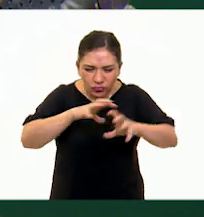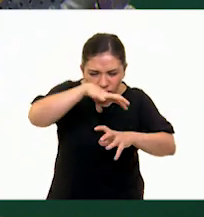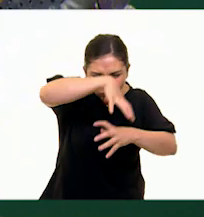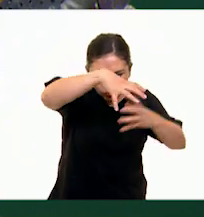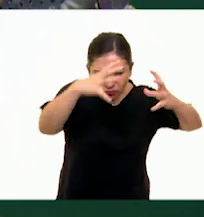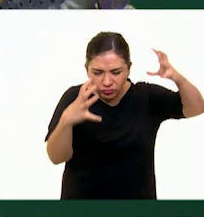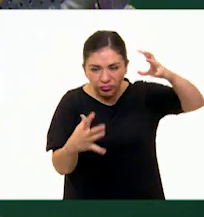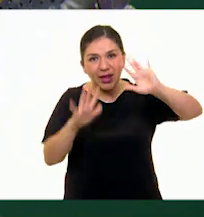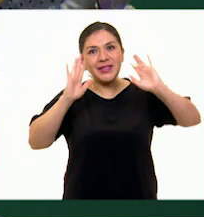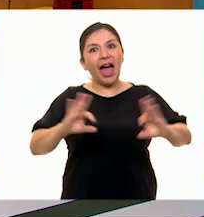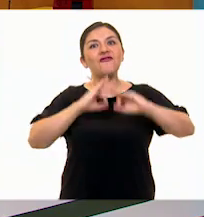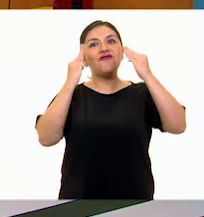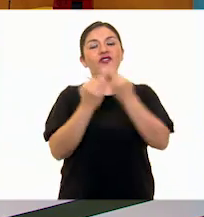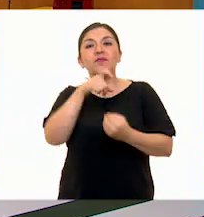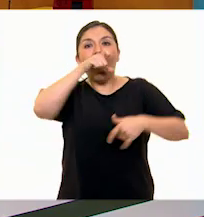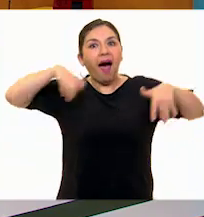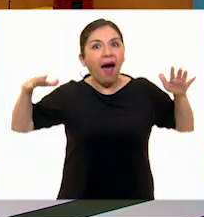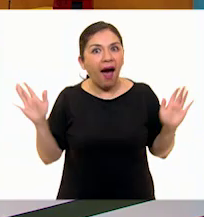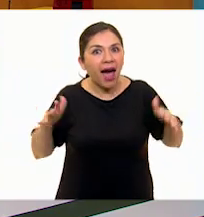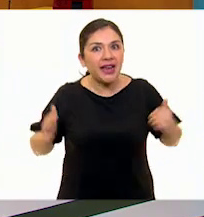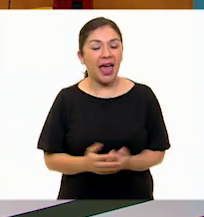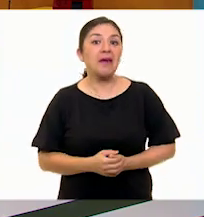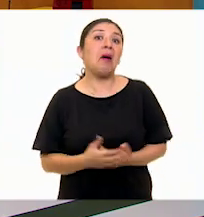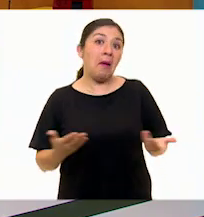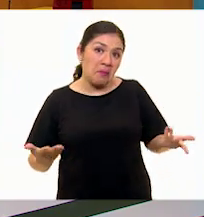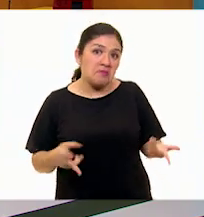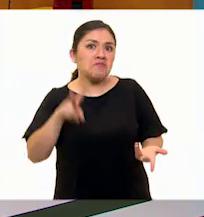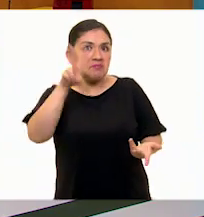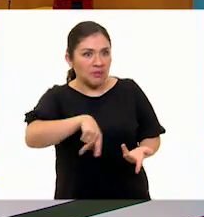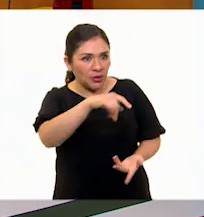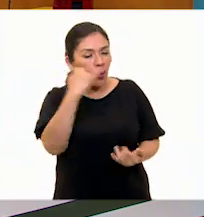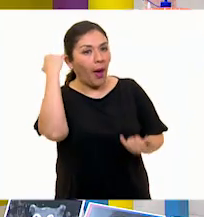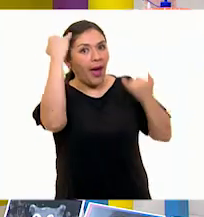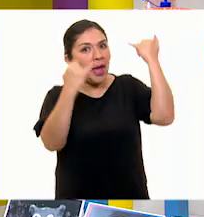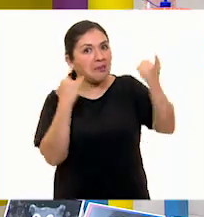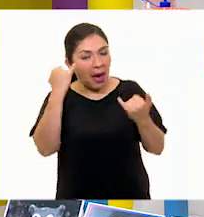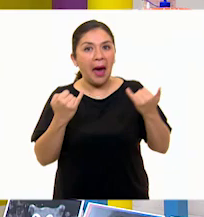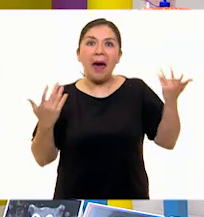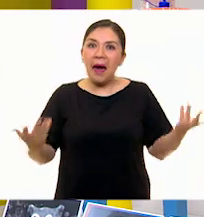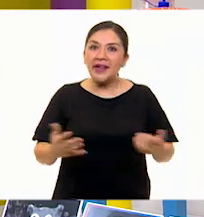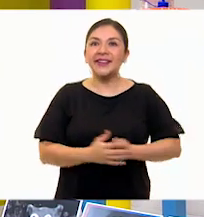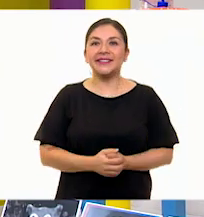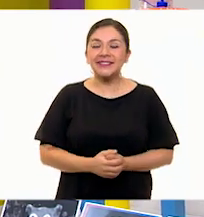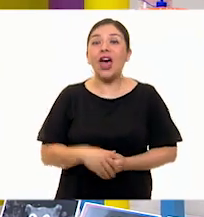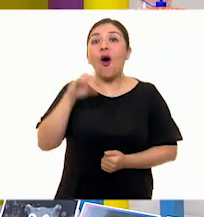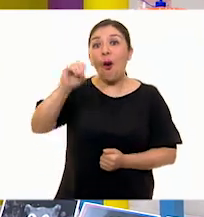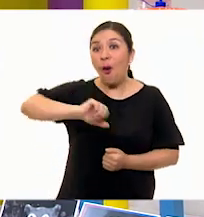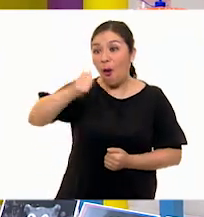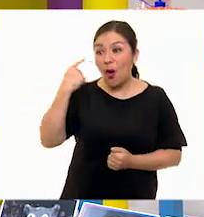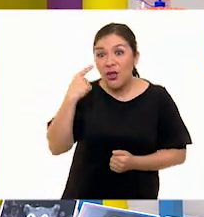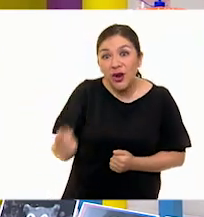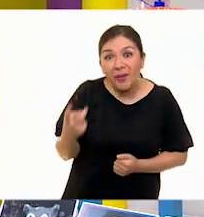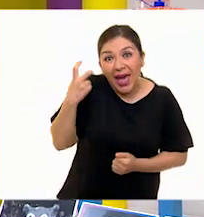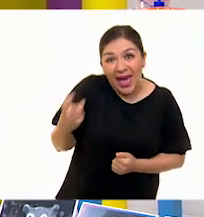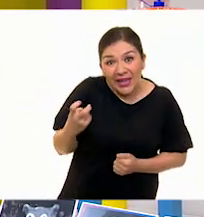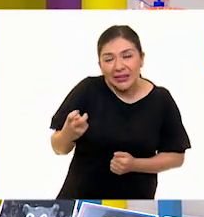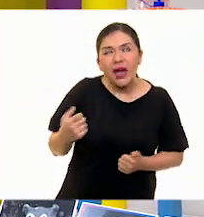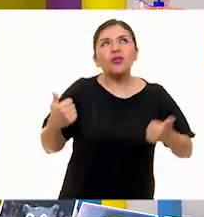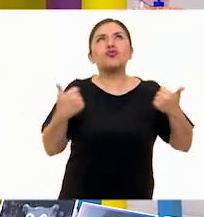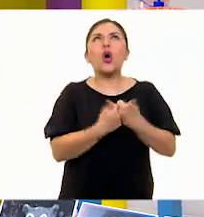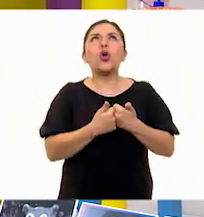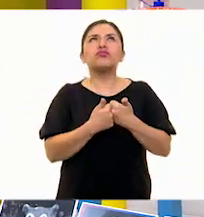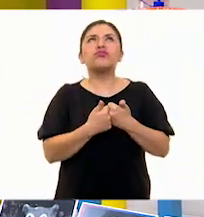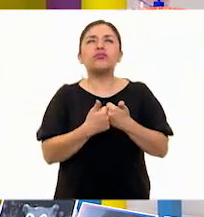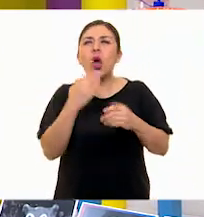hizo la forma de un águila. Sí, tienes mucha imaginación, Pepe. ¿Y qué tal este? Este agarró